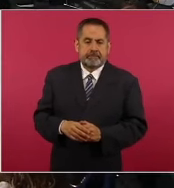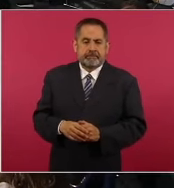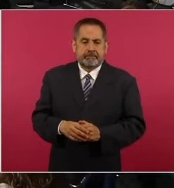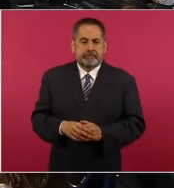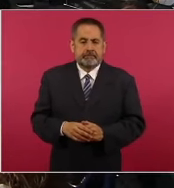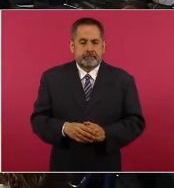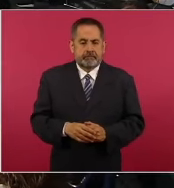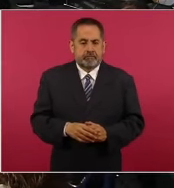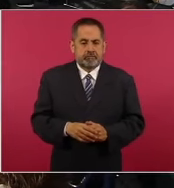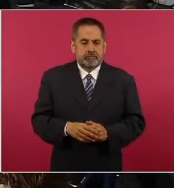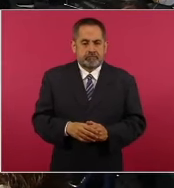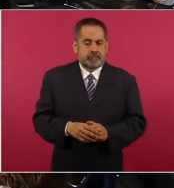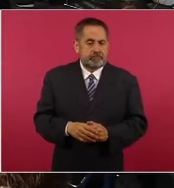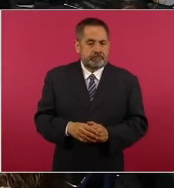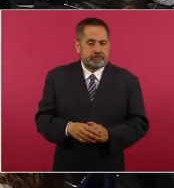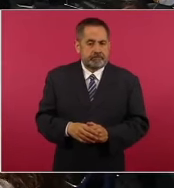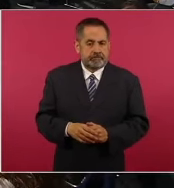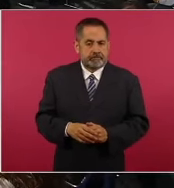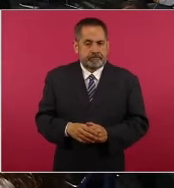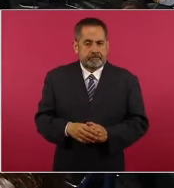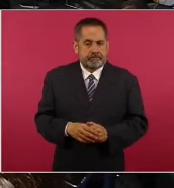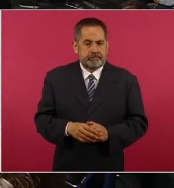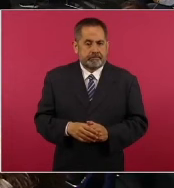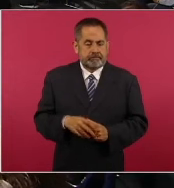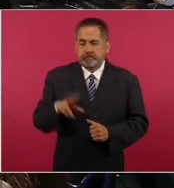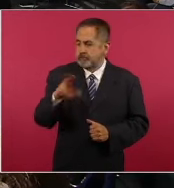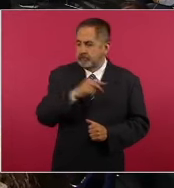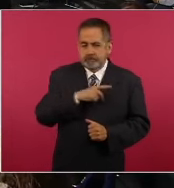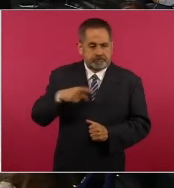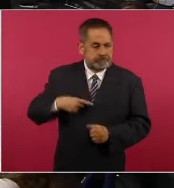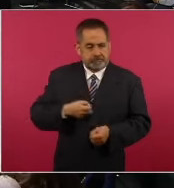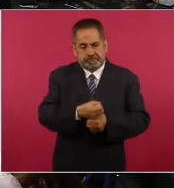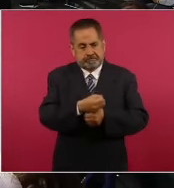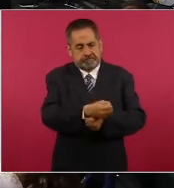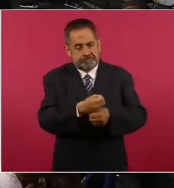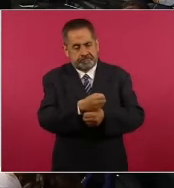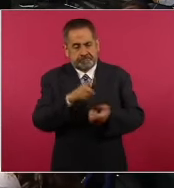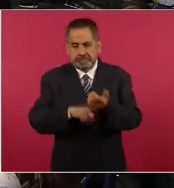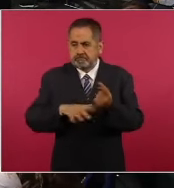haya tortura en México,